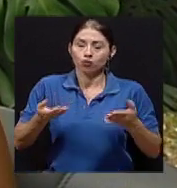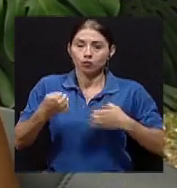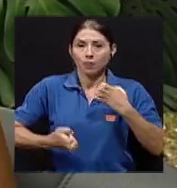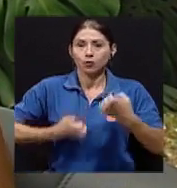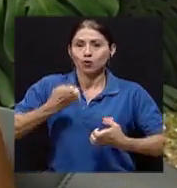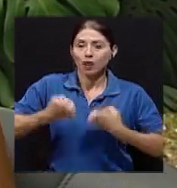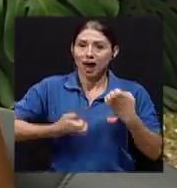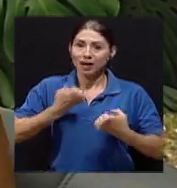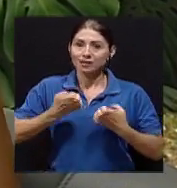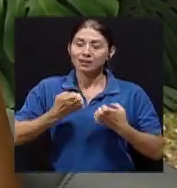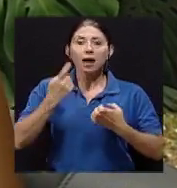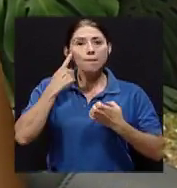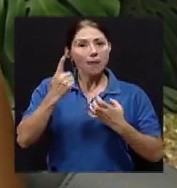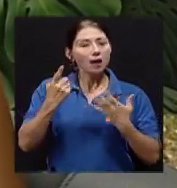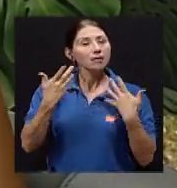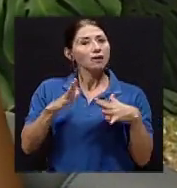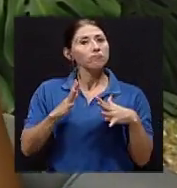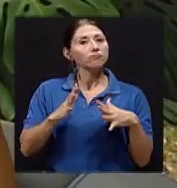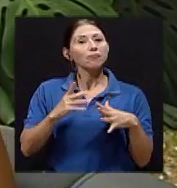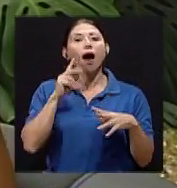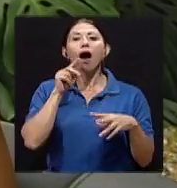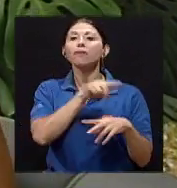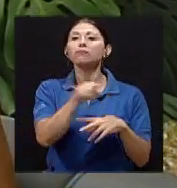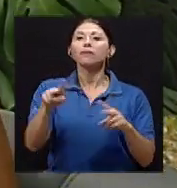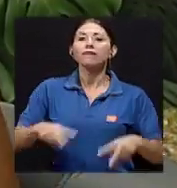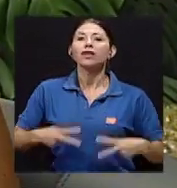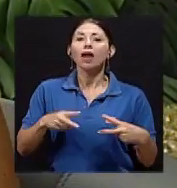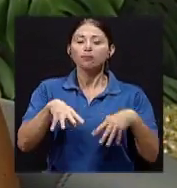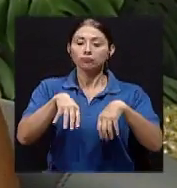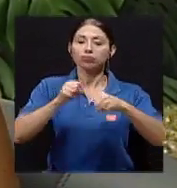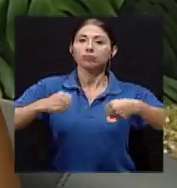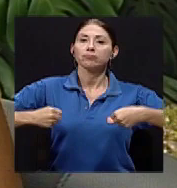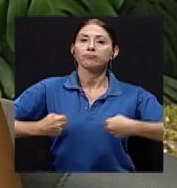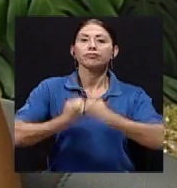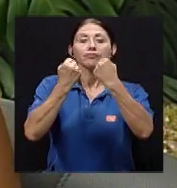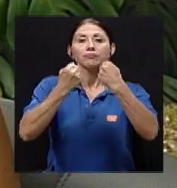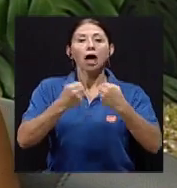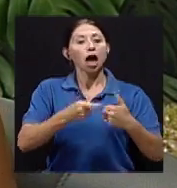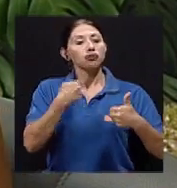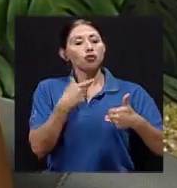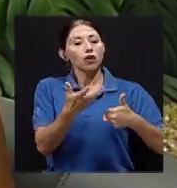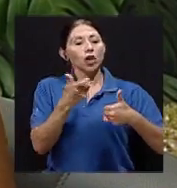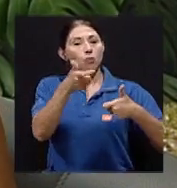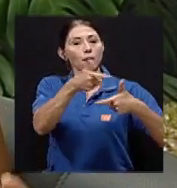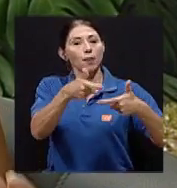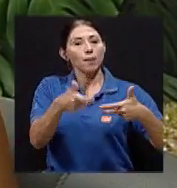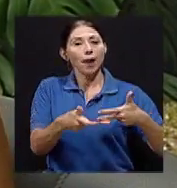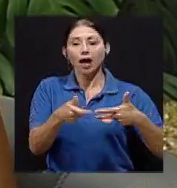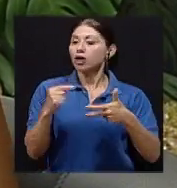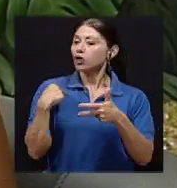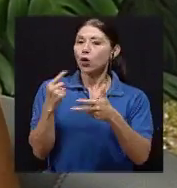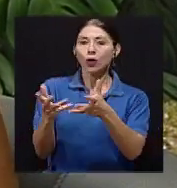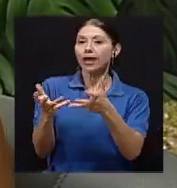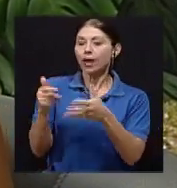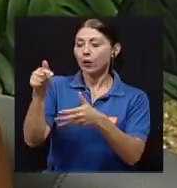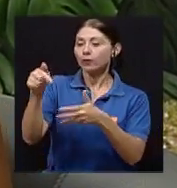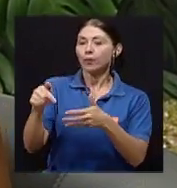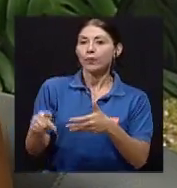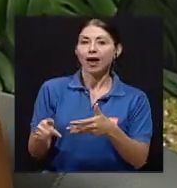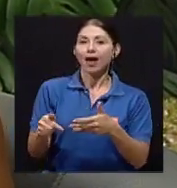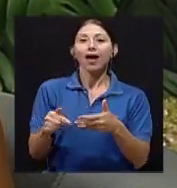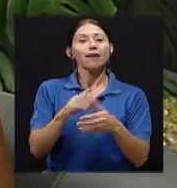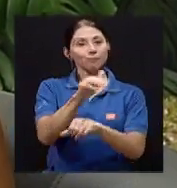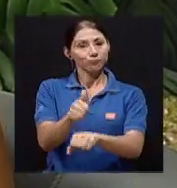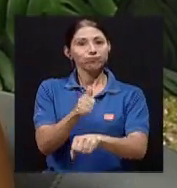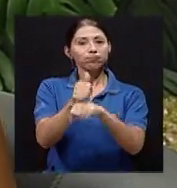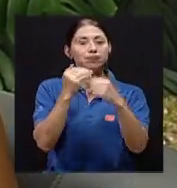la vida, enfrentarlos y decir, bueno, esto es lo que quiero, esto es lo que no quiero. Y ante esto, poner límites a la vida y saber que con los límites podemos construir una situación